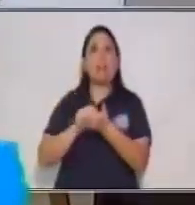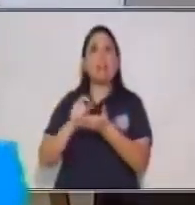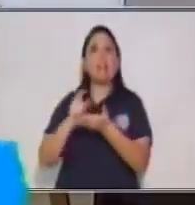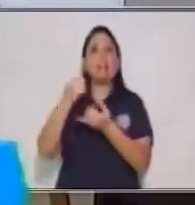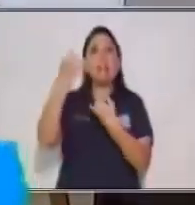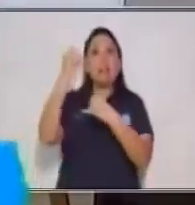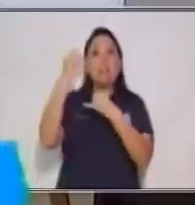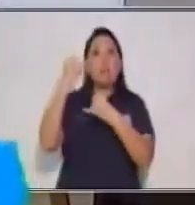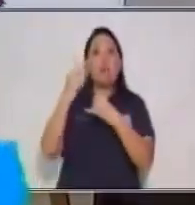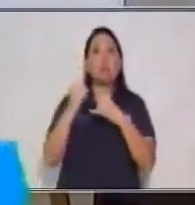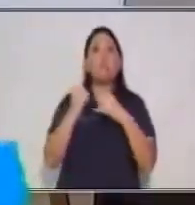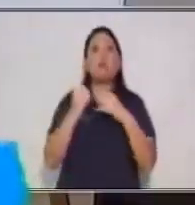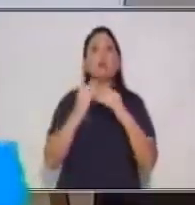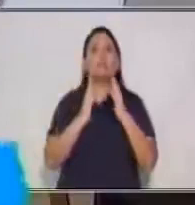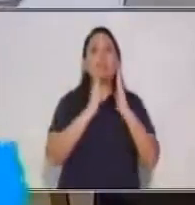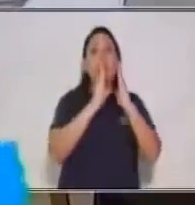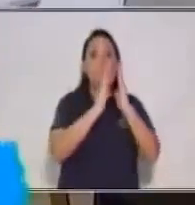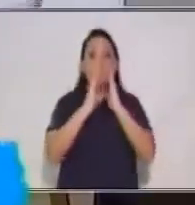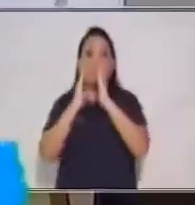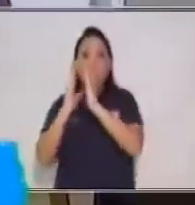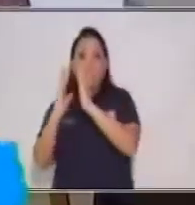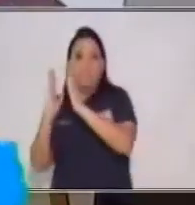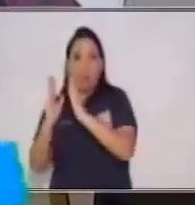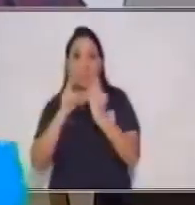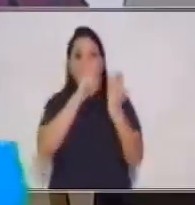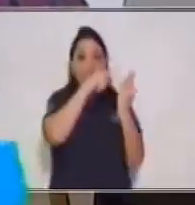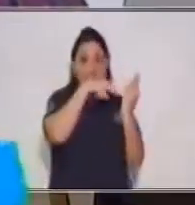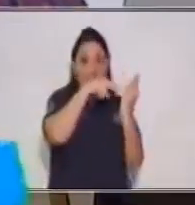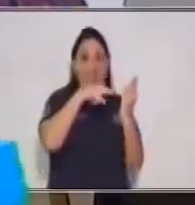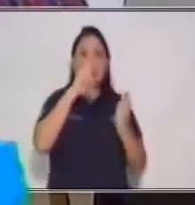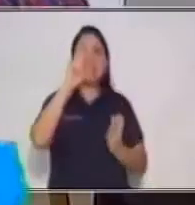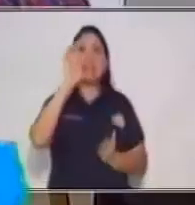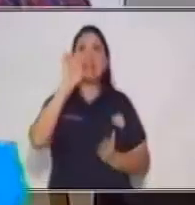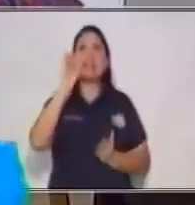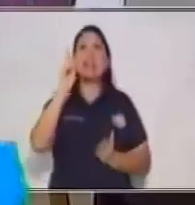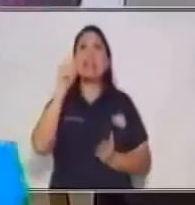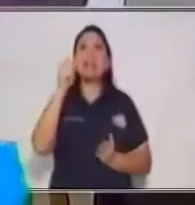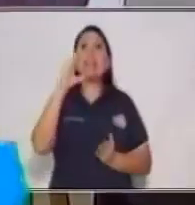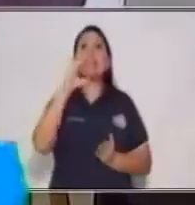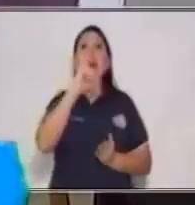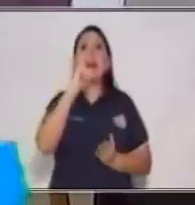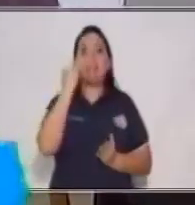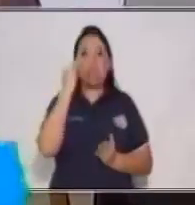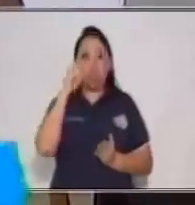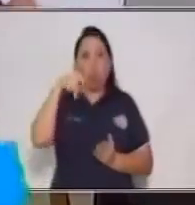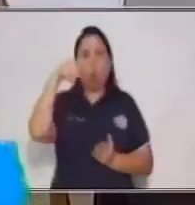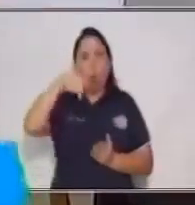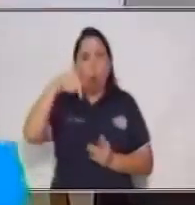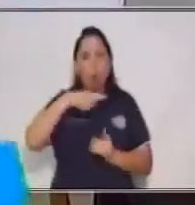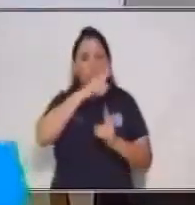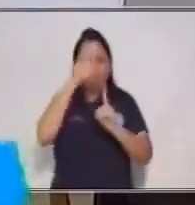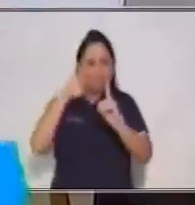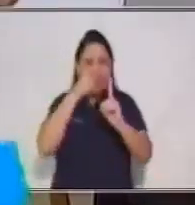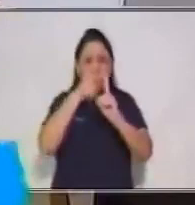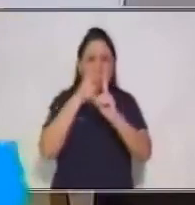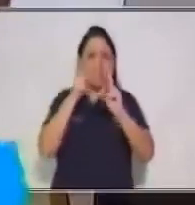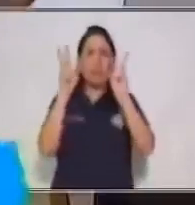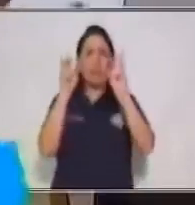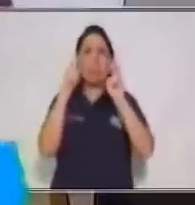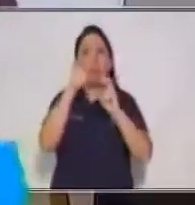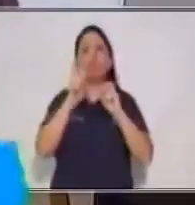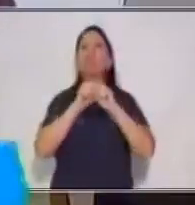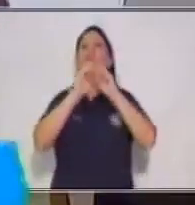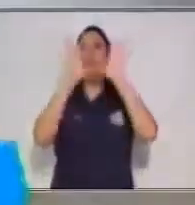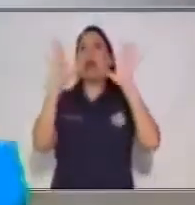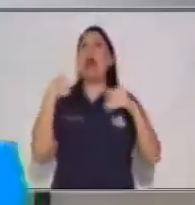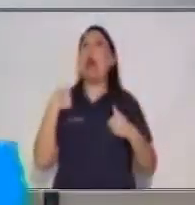fases de la redacción. Lo cual vamos a profundizar en la sesión de hoy para que tú ya lo tengas claro y que así no